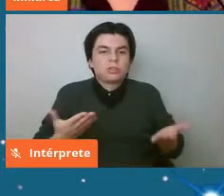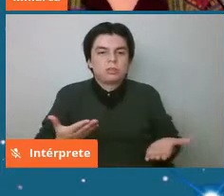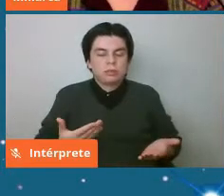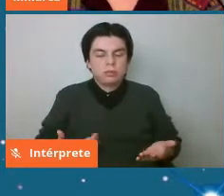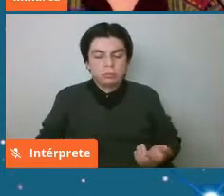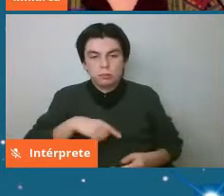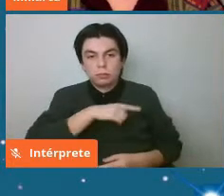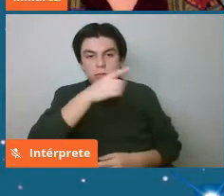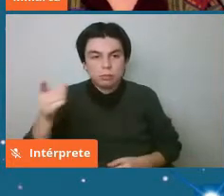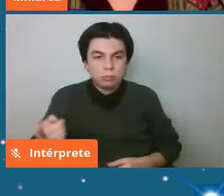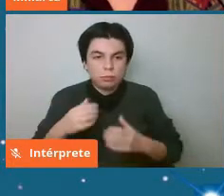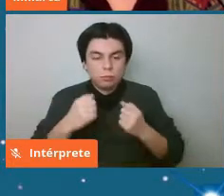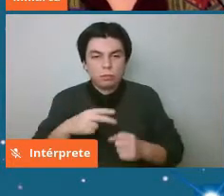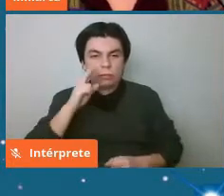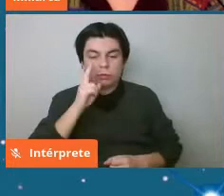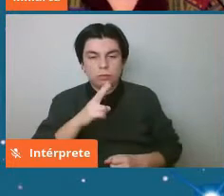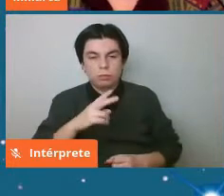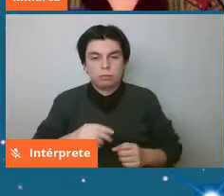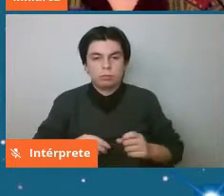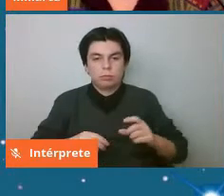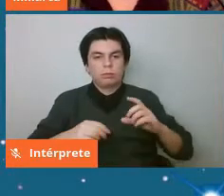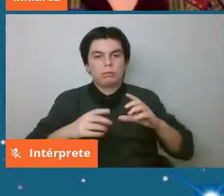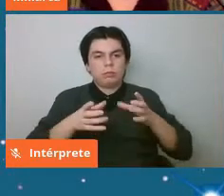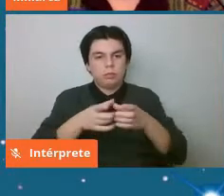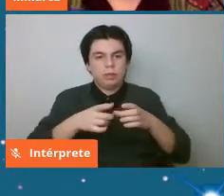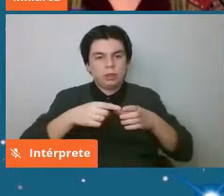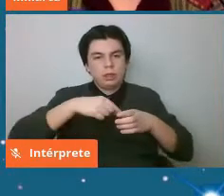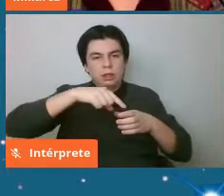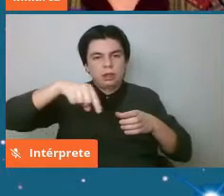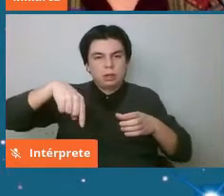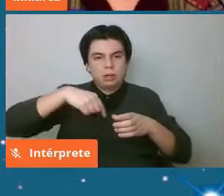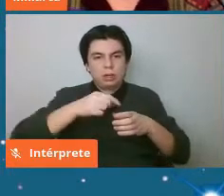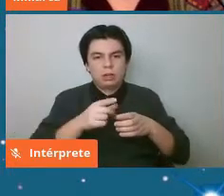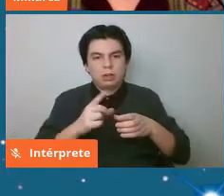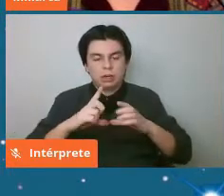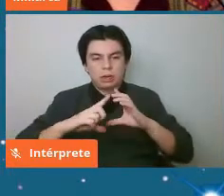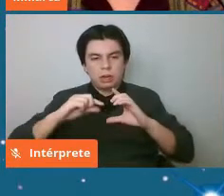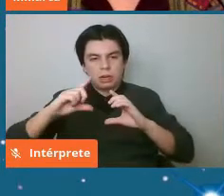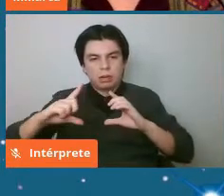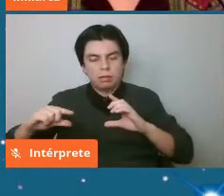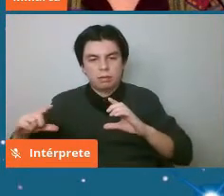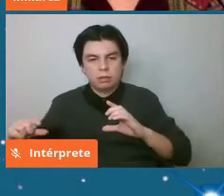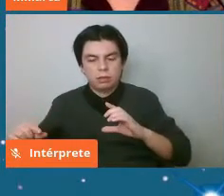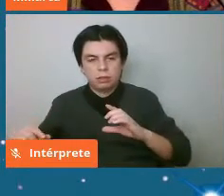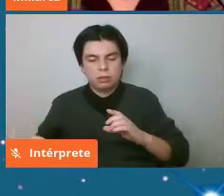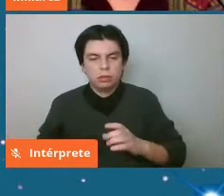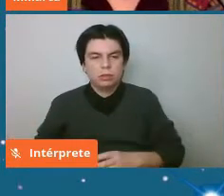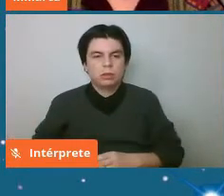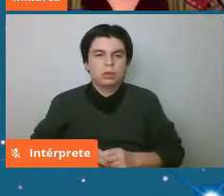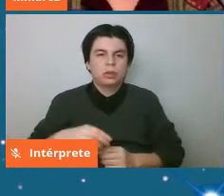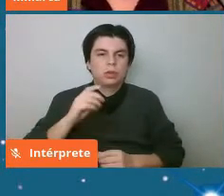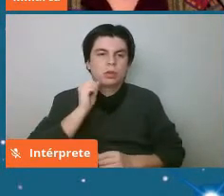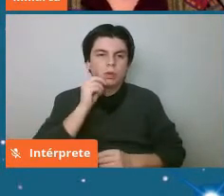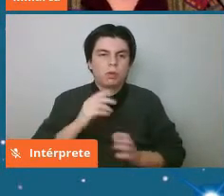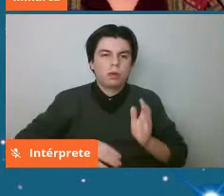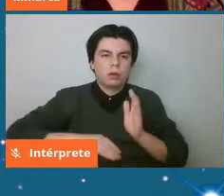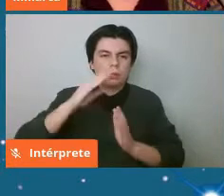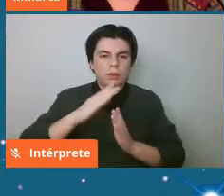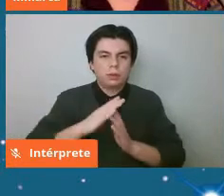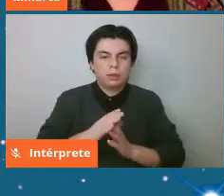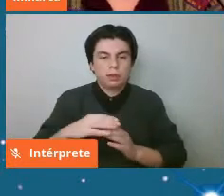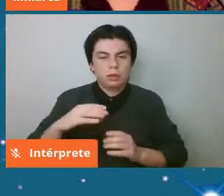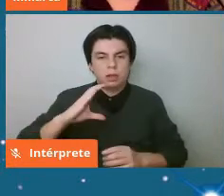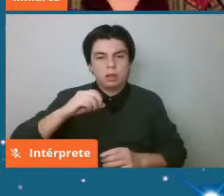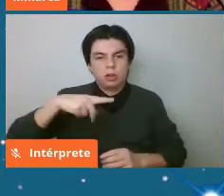este gráfico cómo entonces lo que domina en las colecciones de meteoritos en la tierra son los condritos